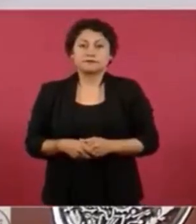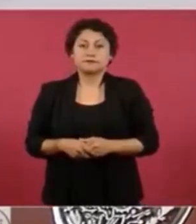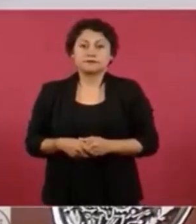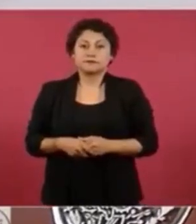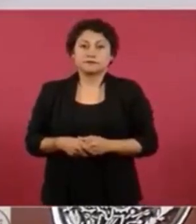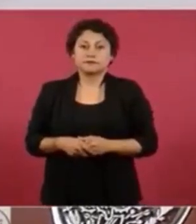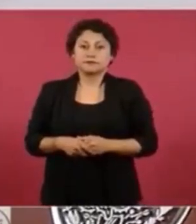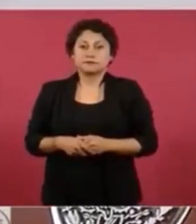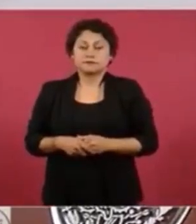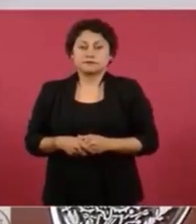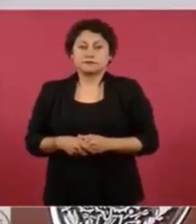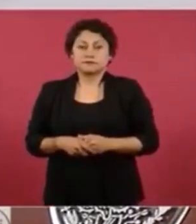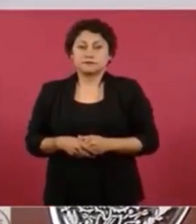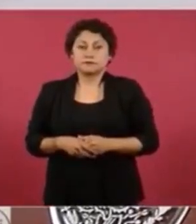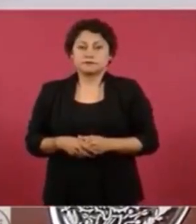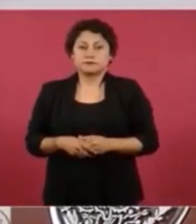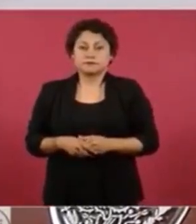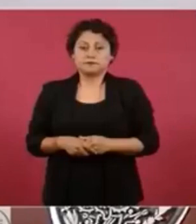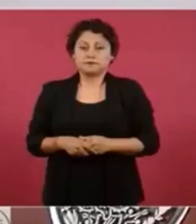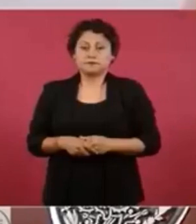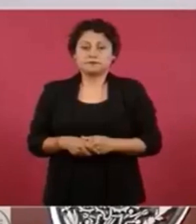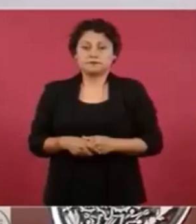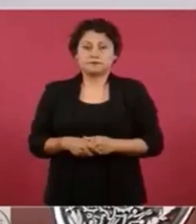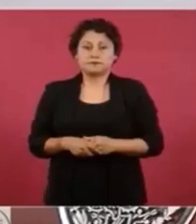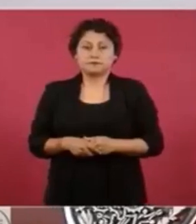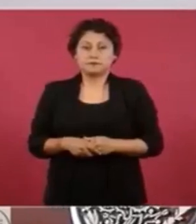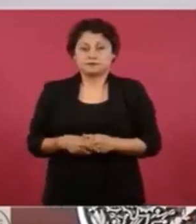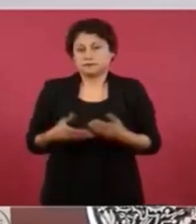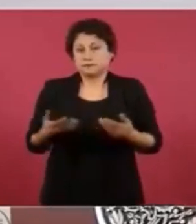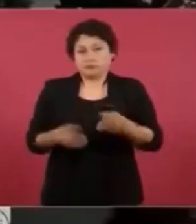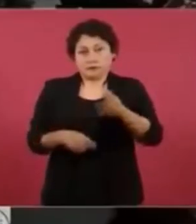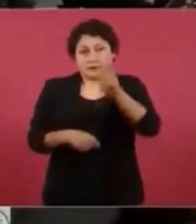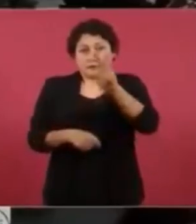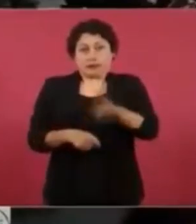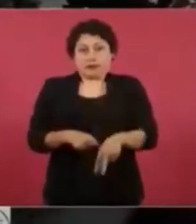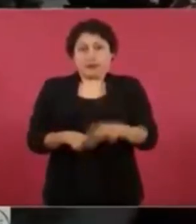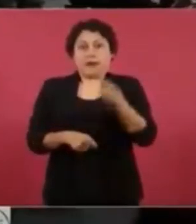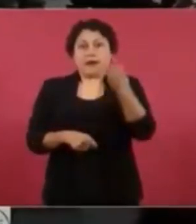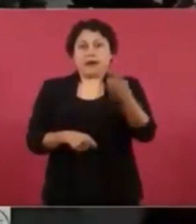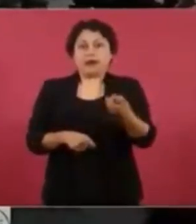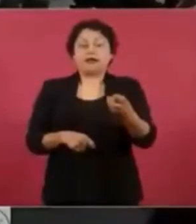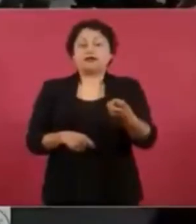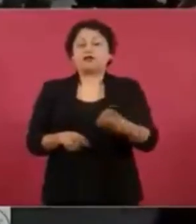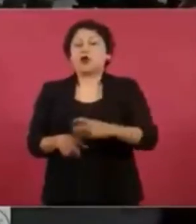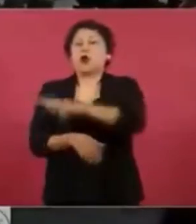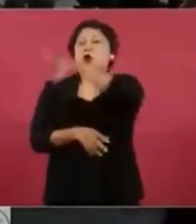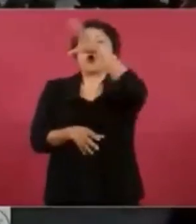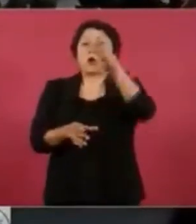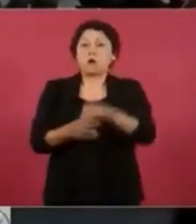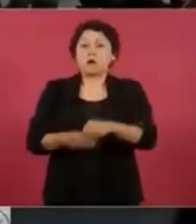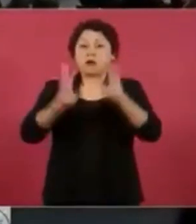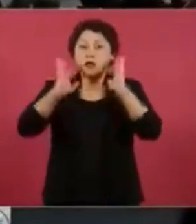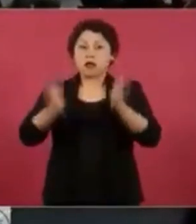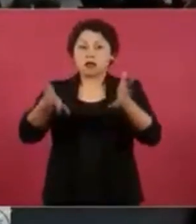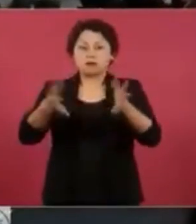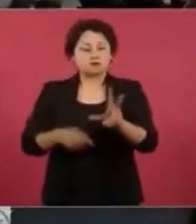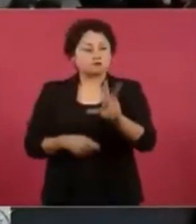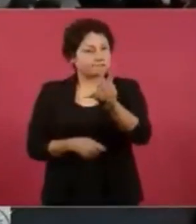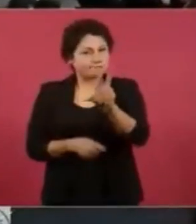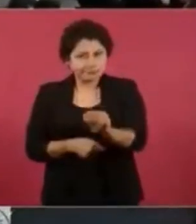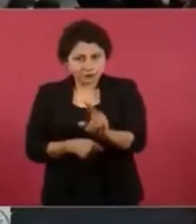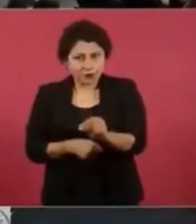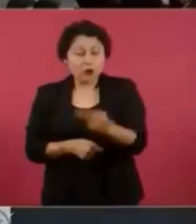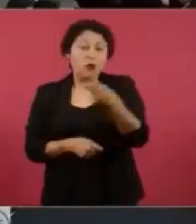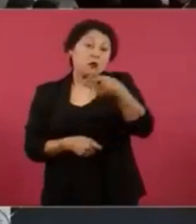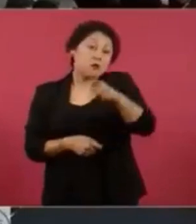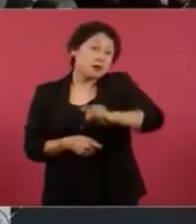y aunque no lo es todo, en política cuentan